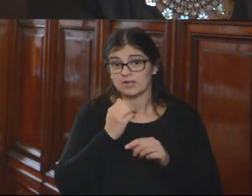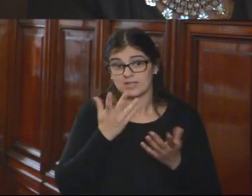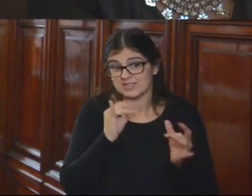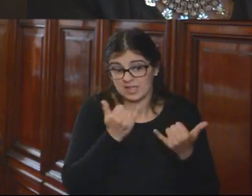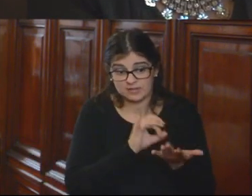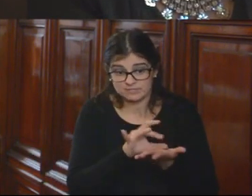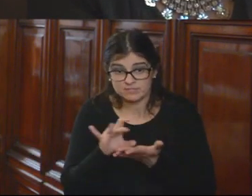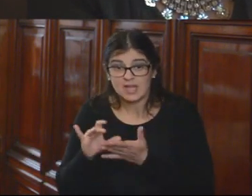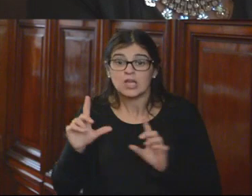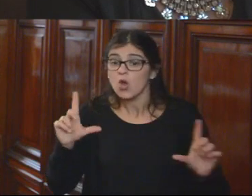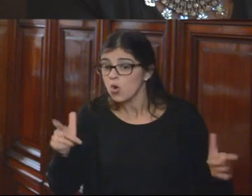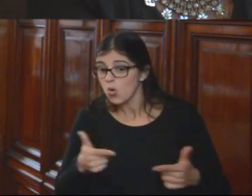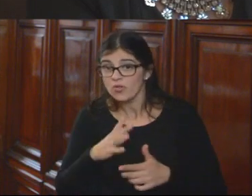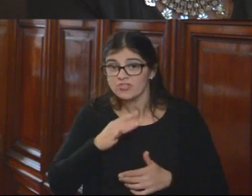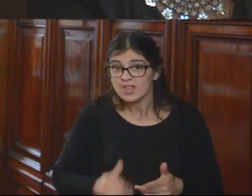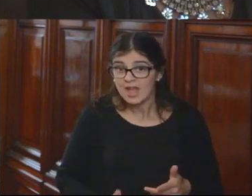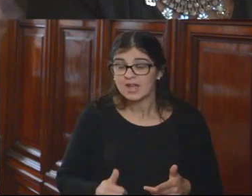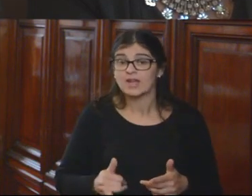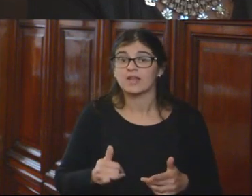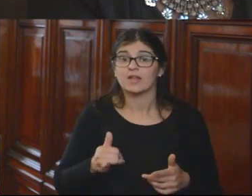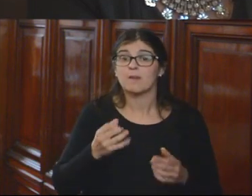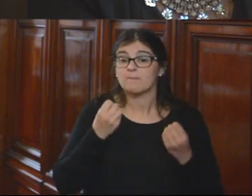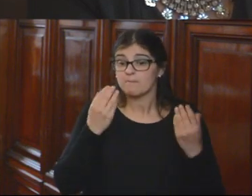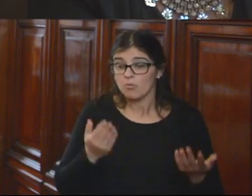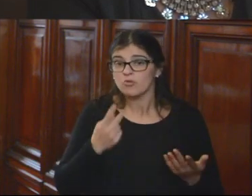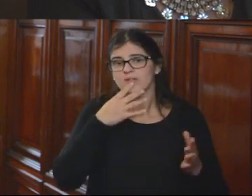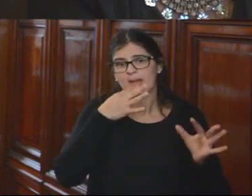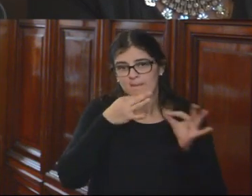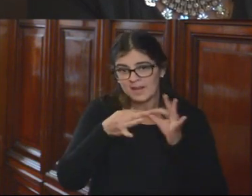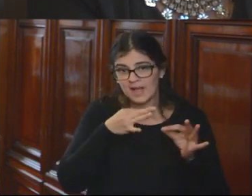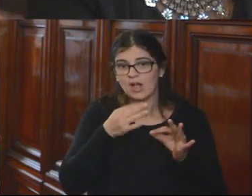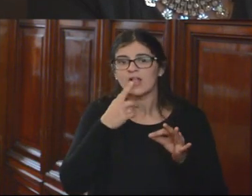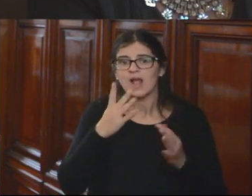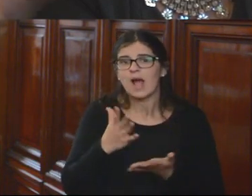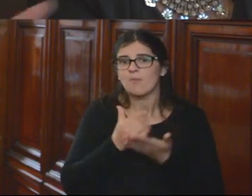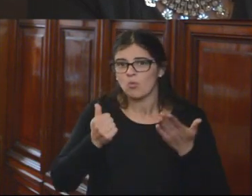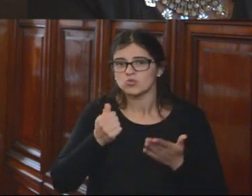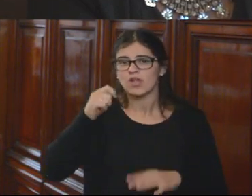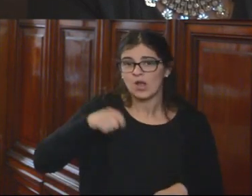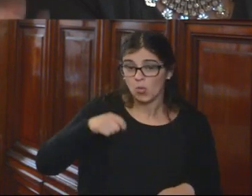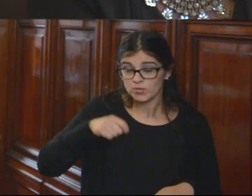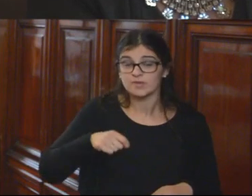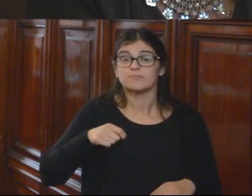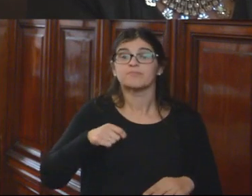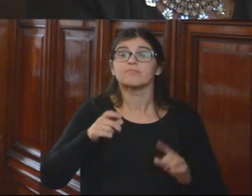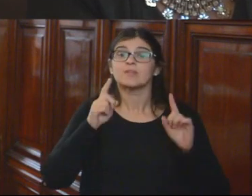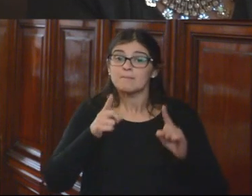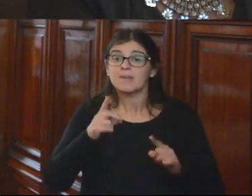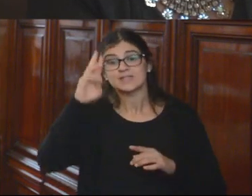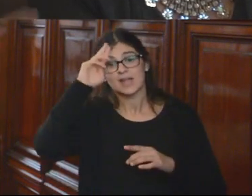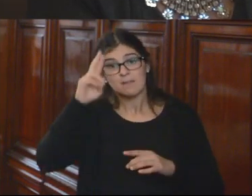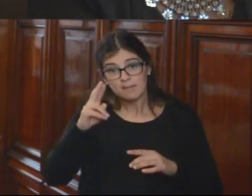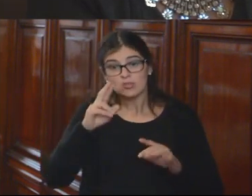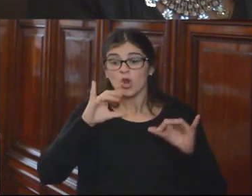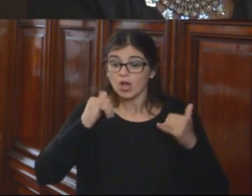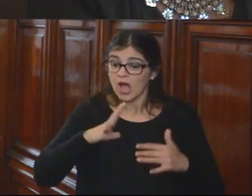que no tienen o no están teniendo, por eso que se le ha explicado, acceso a la justicia, recurso efectivo, y también se respete de los